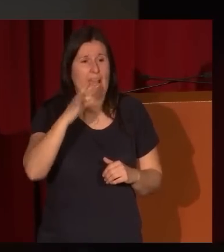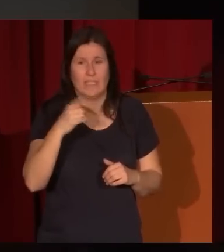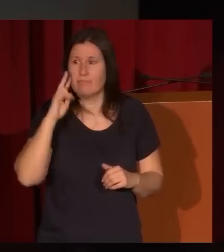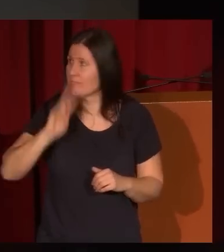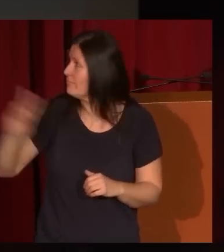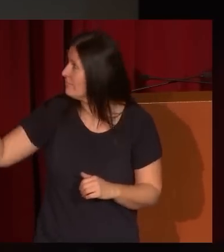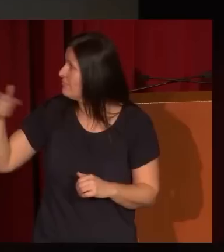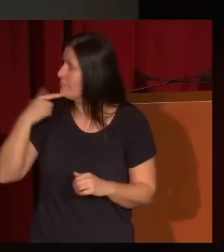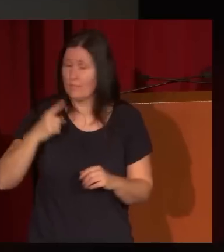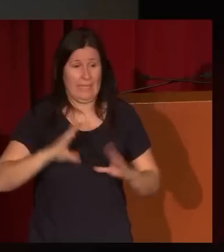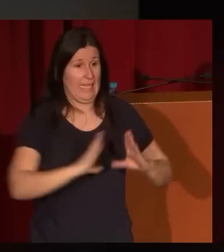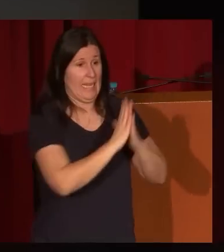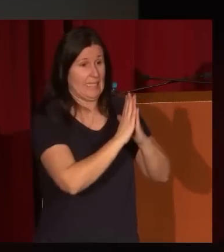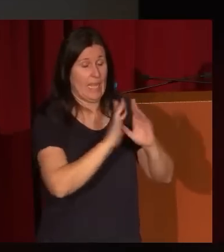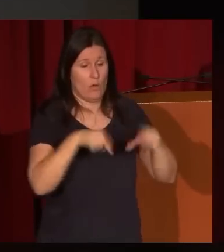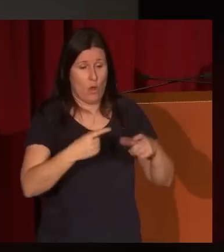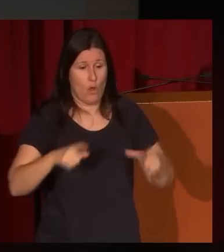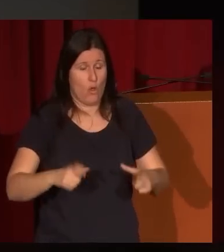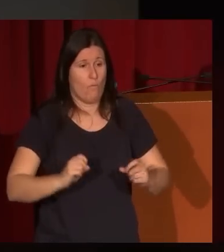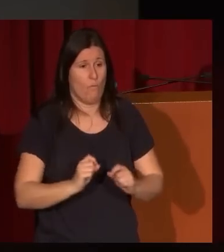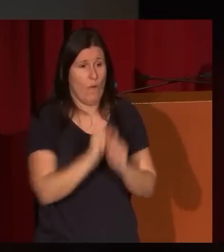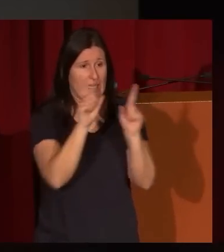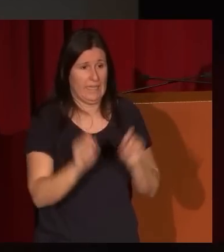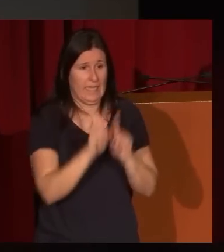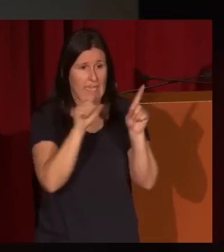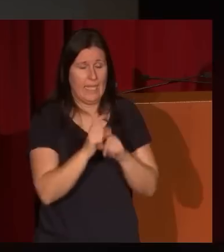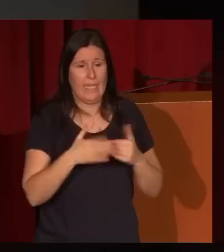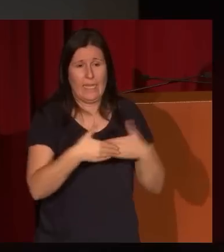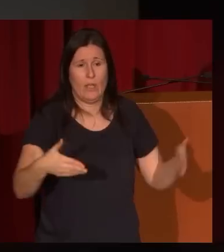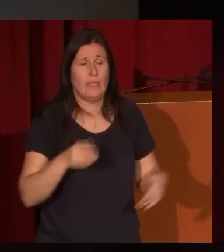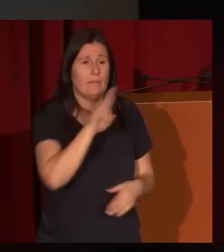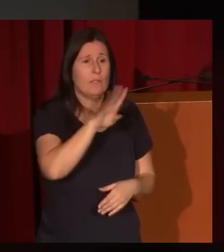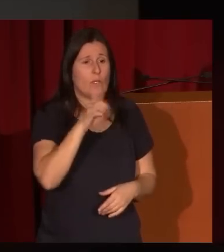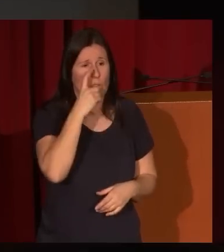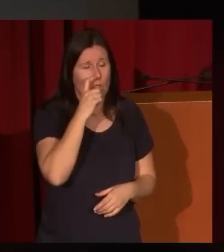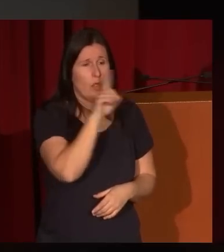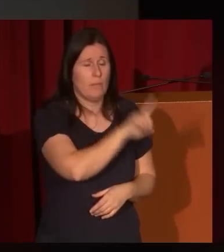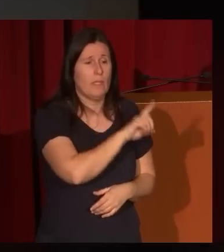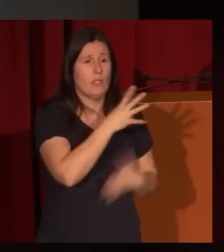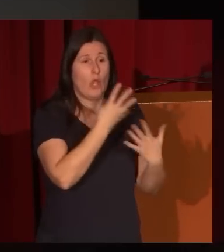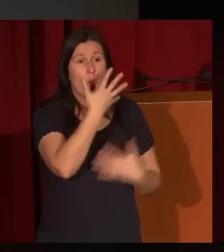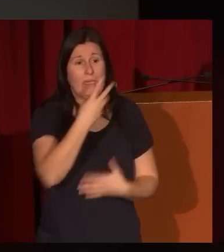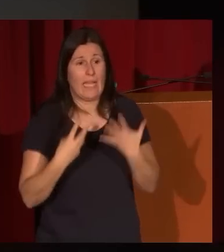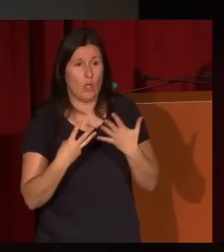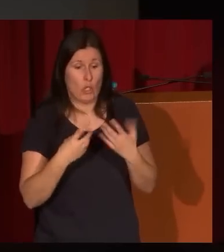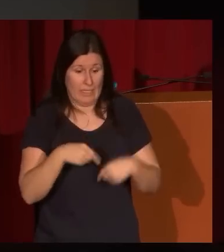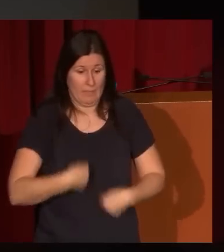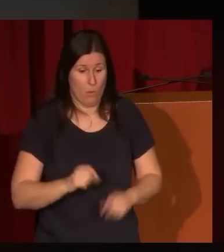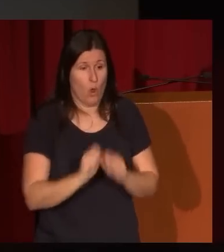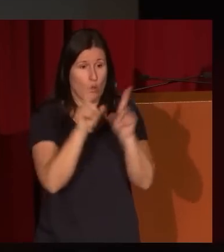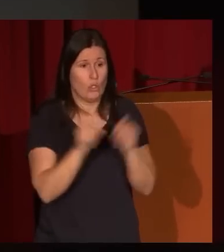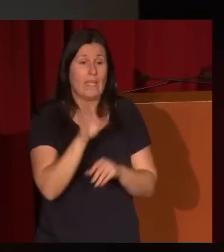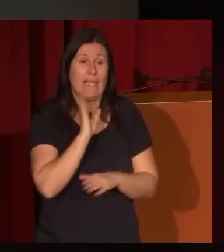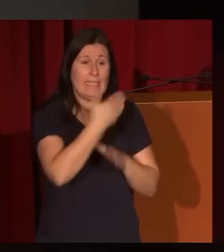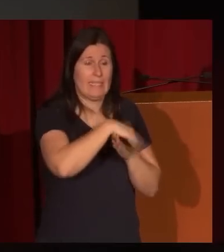chorro que viene a transformar por completo desde el 24 de junio de 1858 ese surtidor en lo que entonces se llamaba